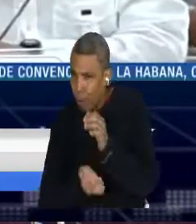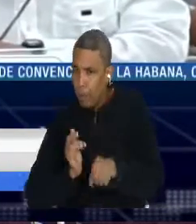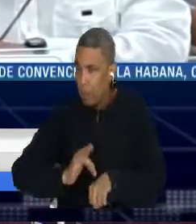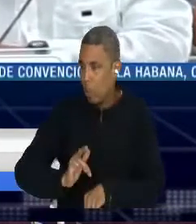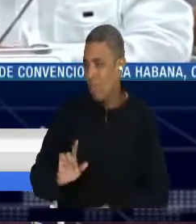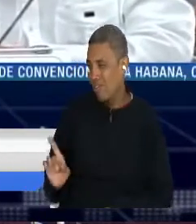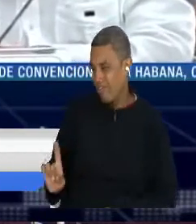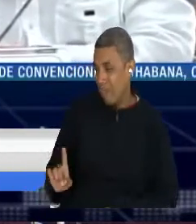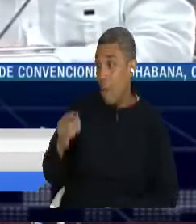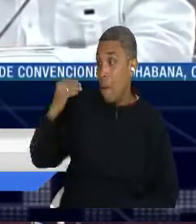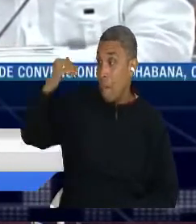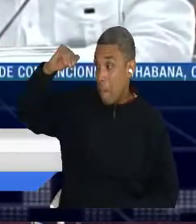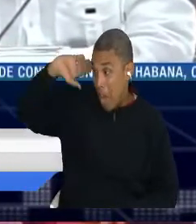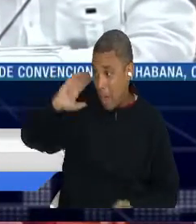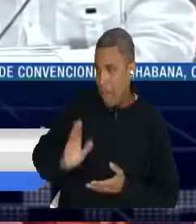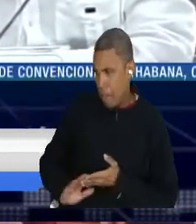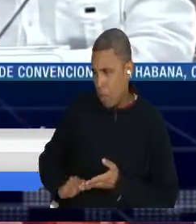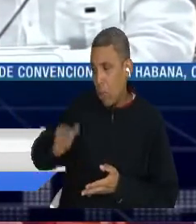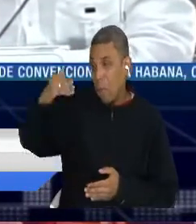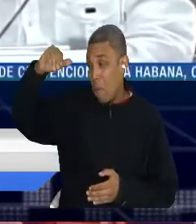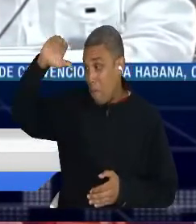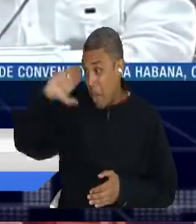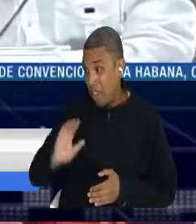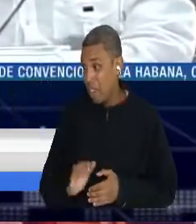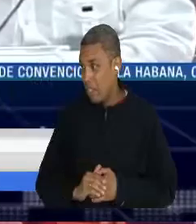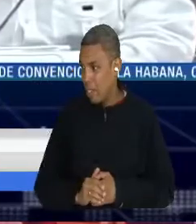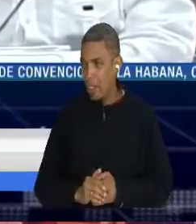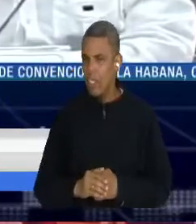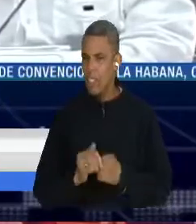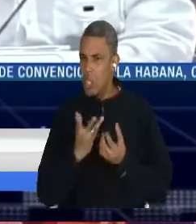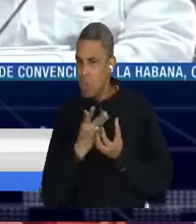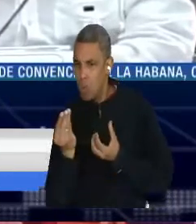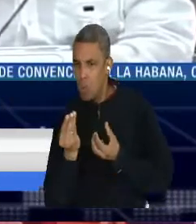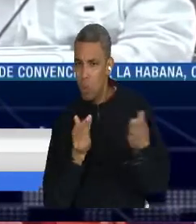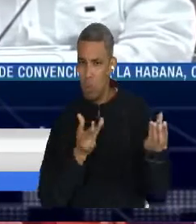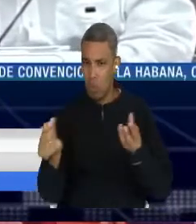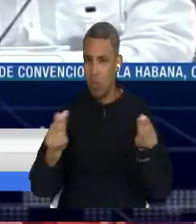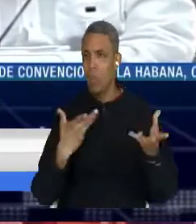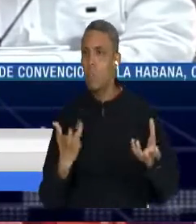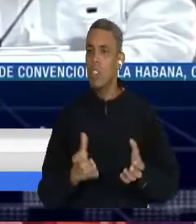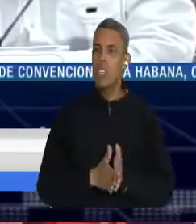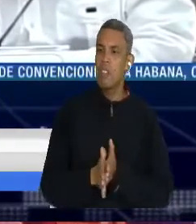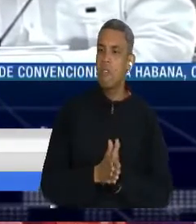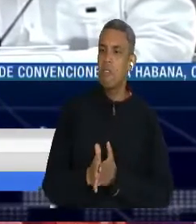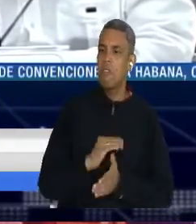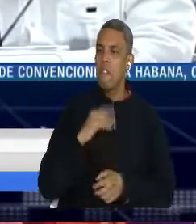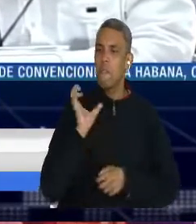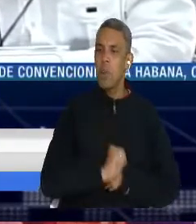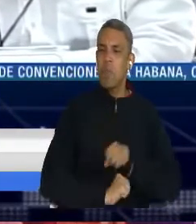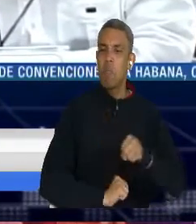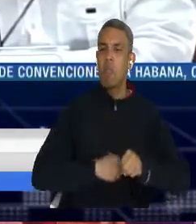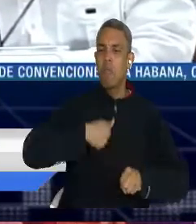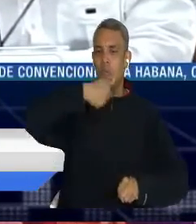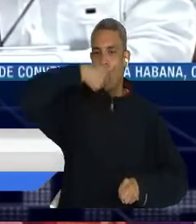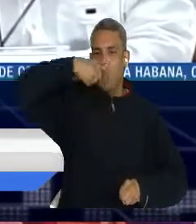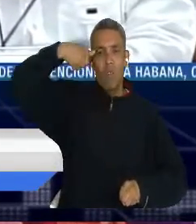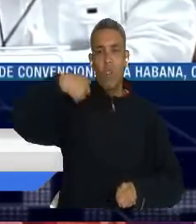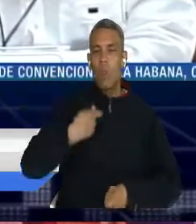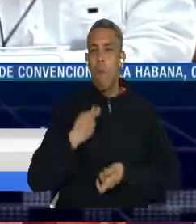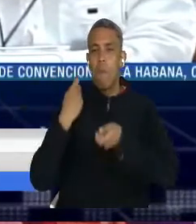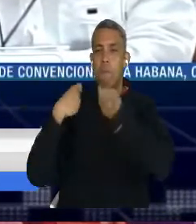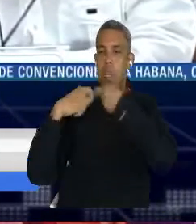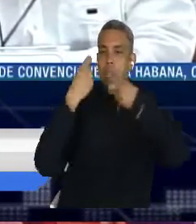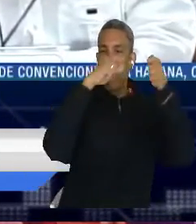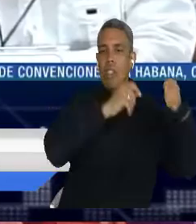Es un tema económico. Es un tema económico y desde luego se convierte en un factor generador de violencia